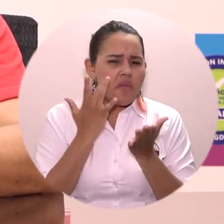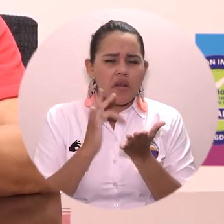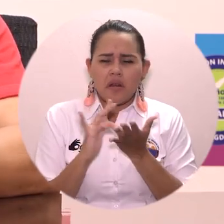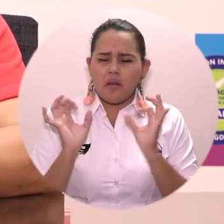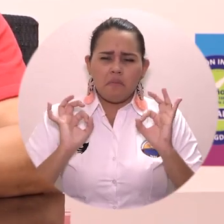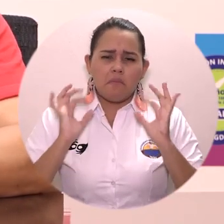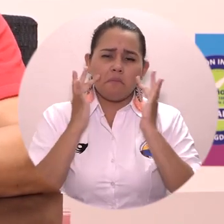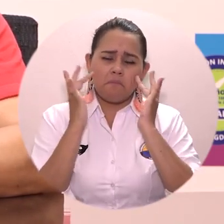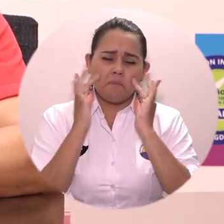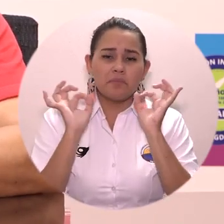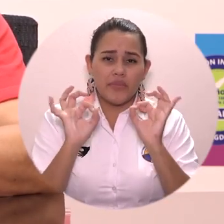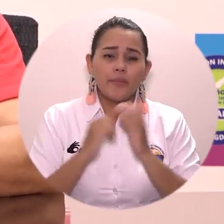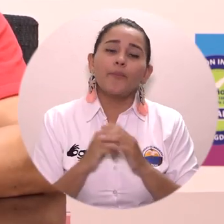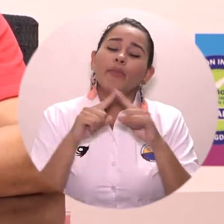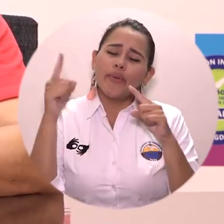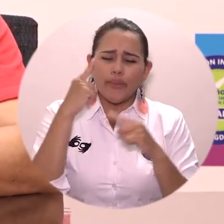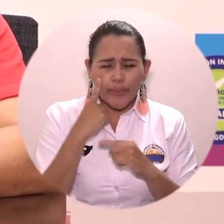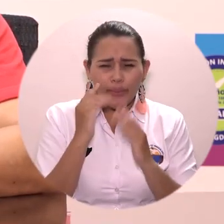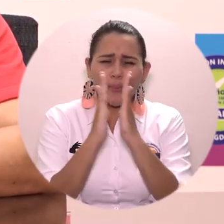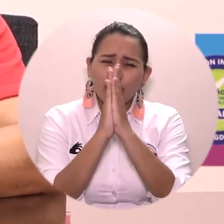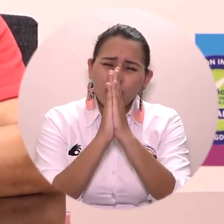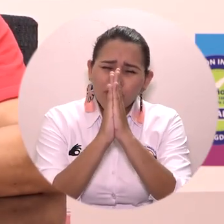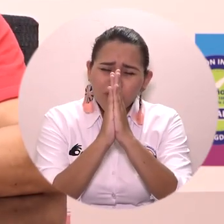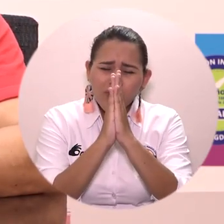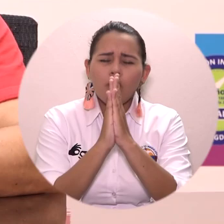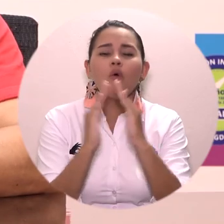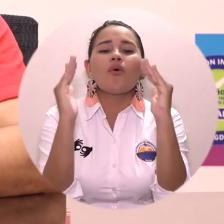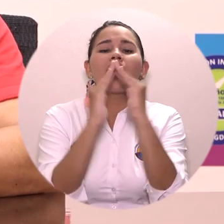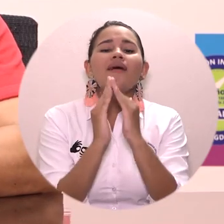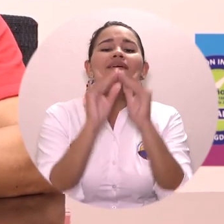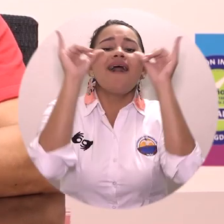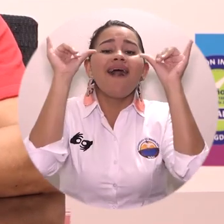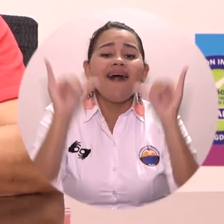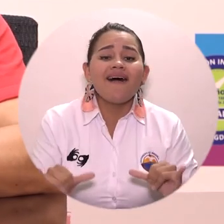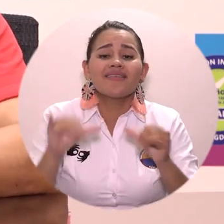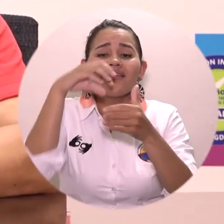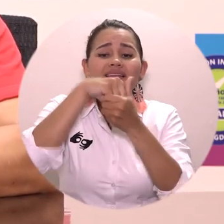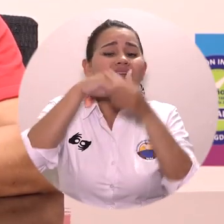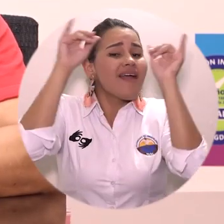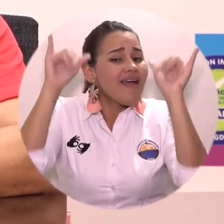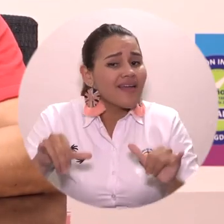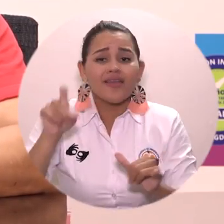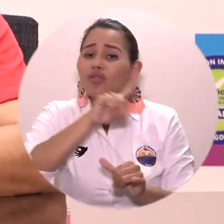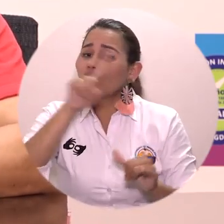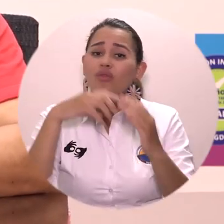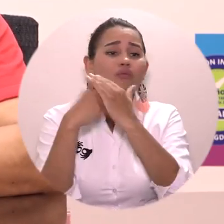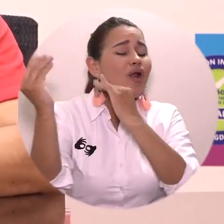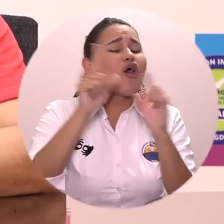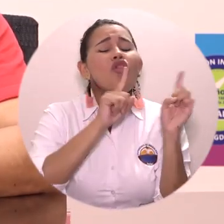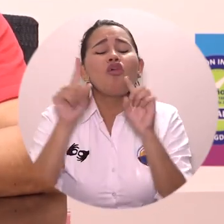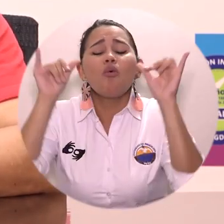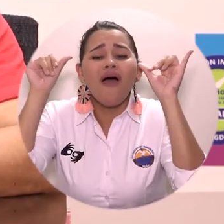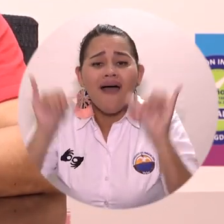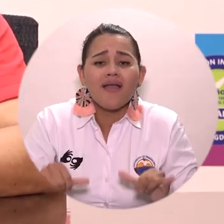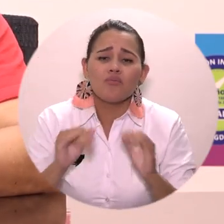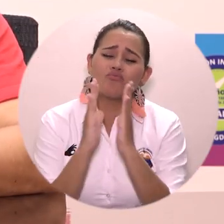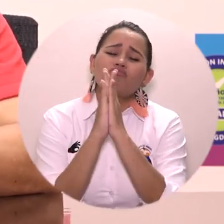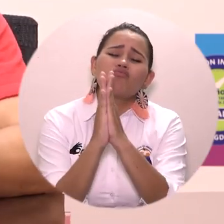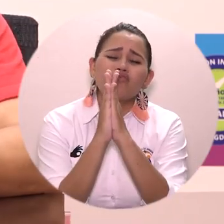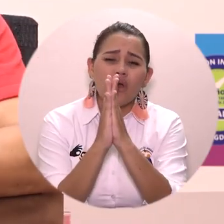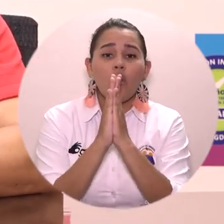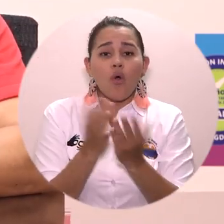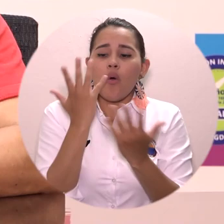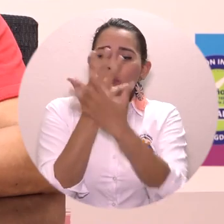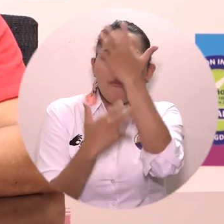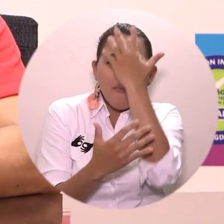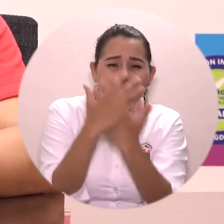pero hay que procurar insistir en las medidas de contención. Por favor jóvenes, quédense en su casa, no salgan, hagan